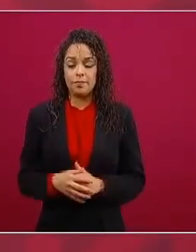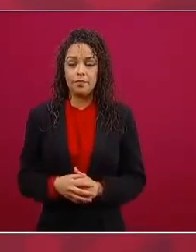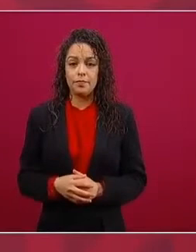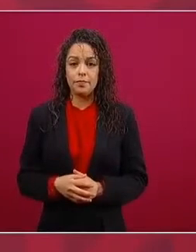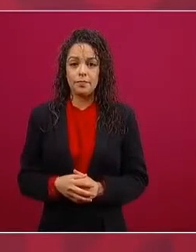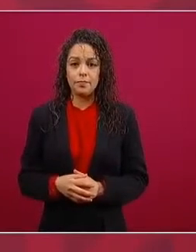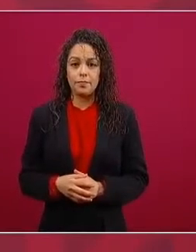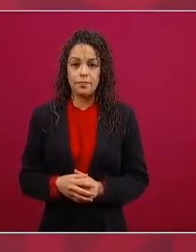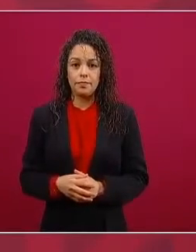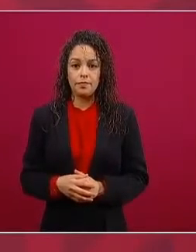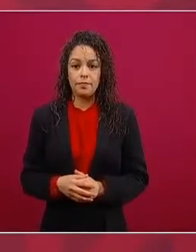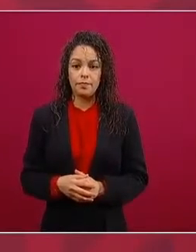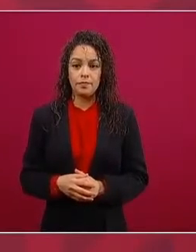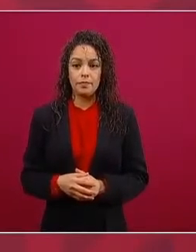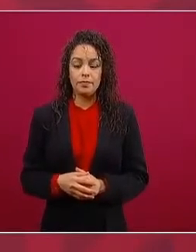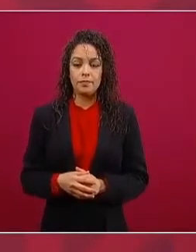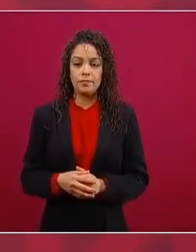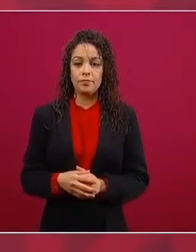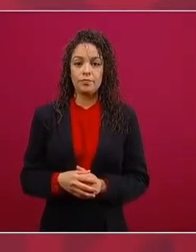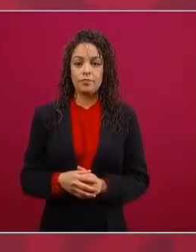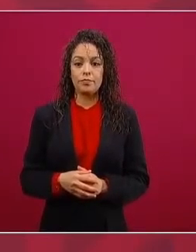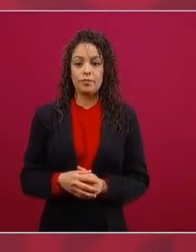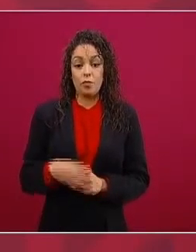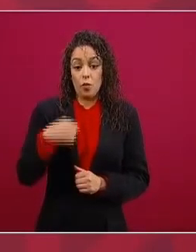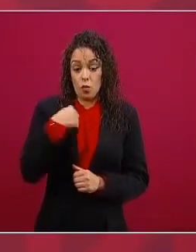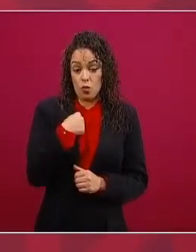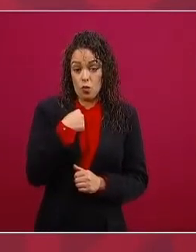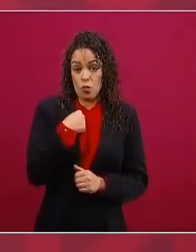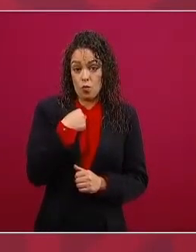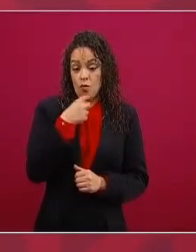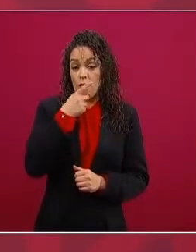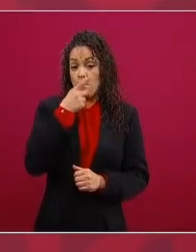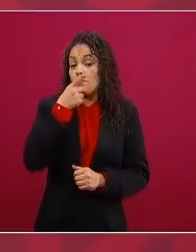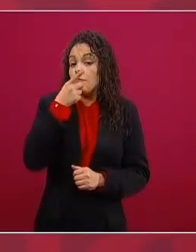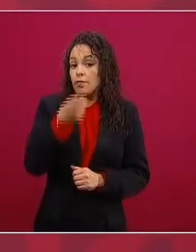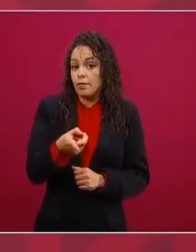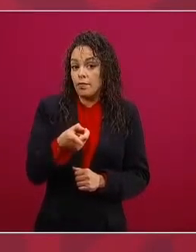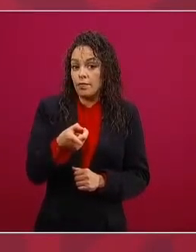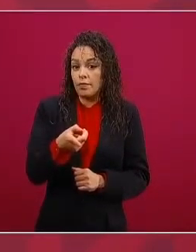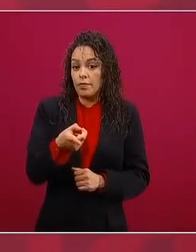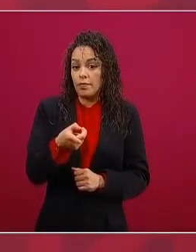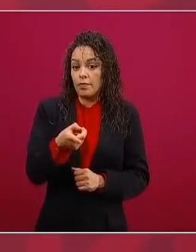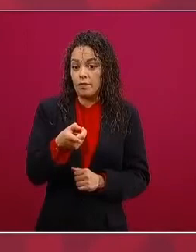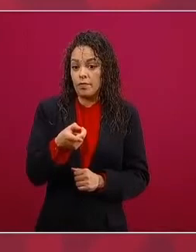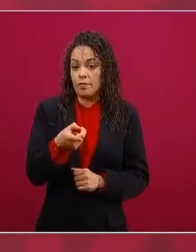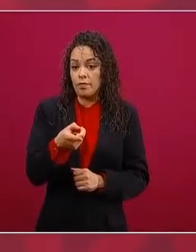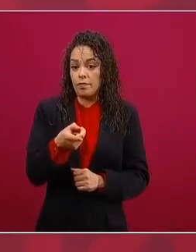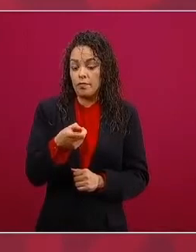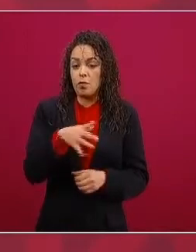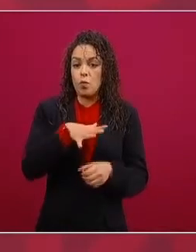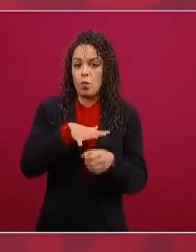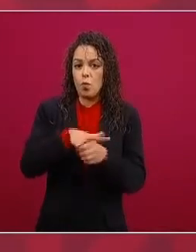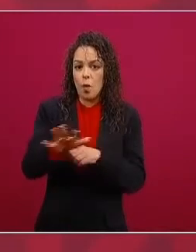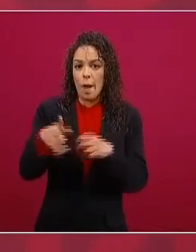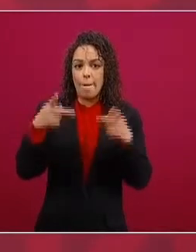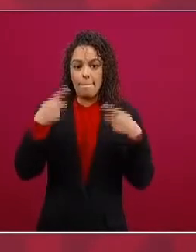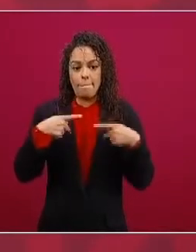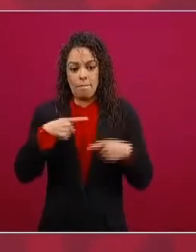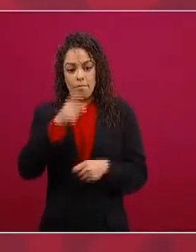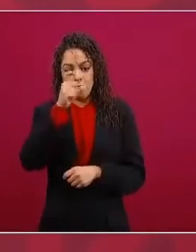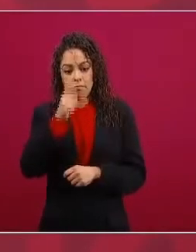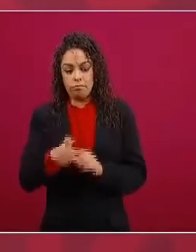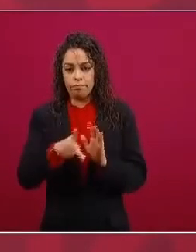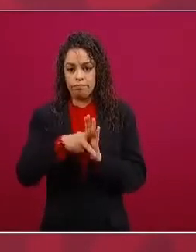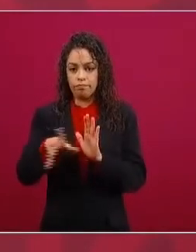me tocó decir que periódicos o mejor dicho que periodistas son los que